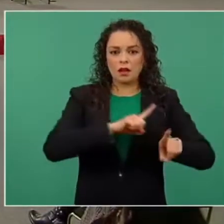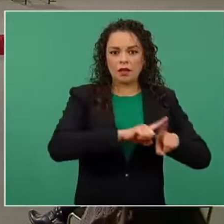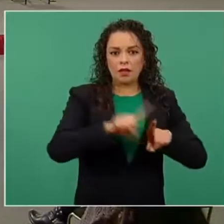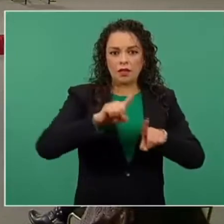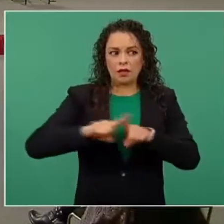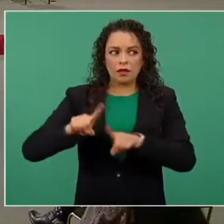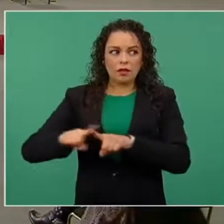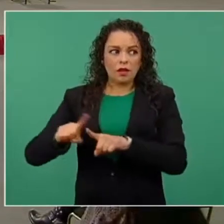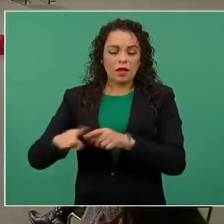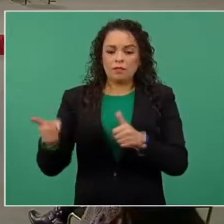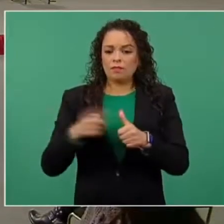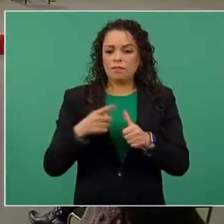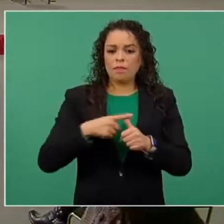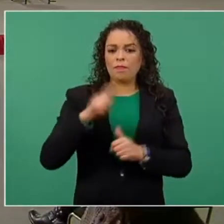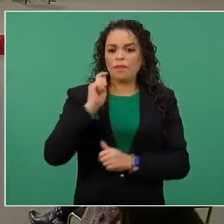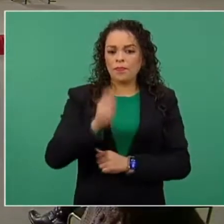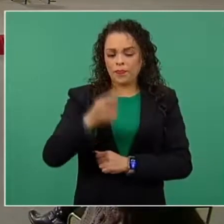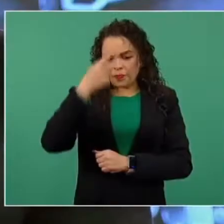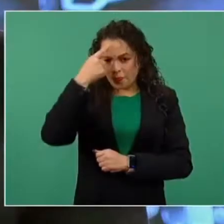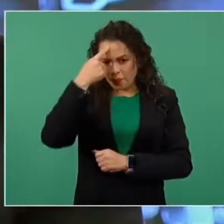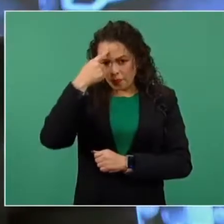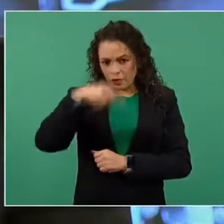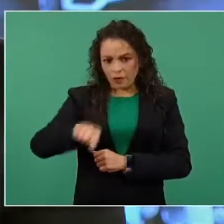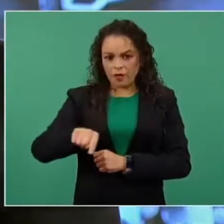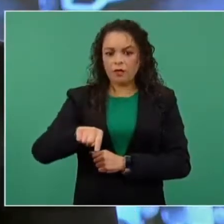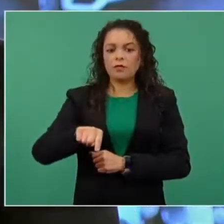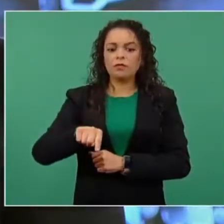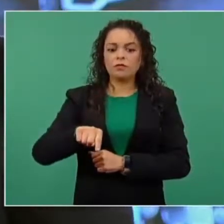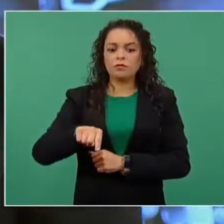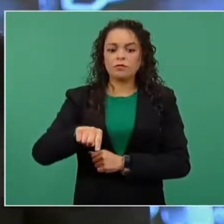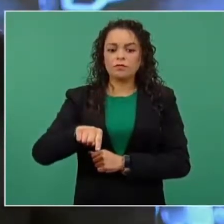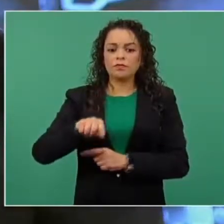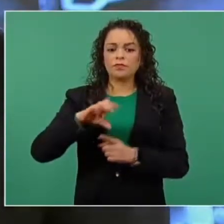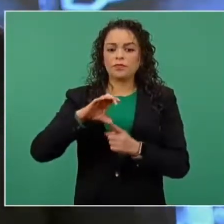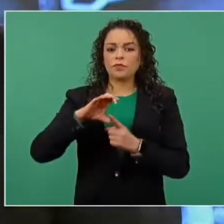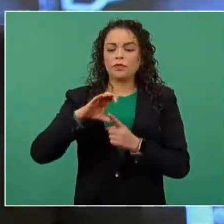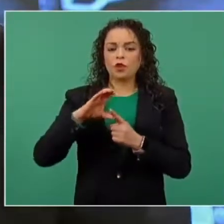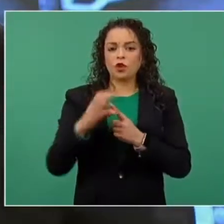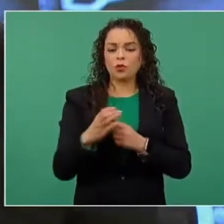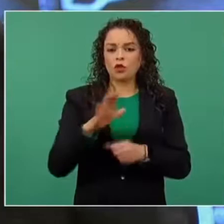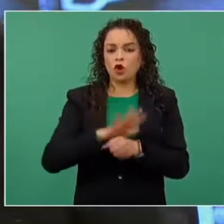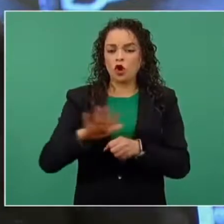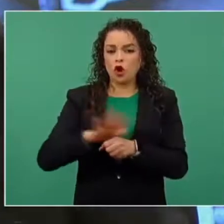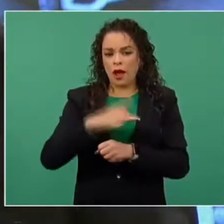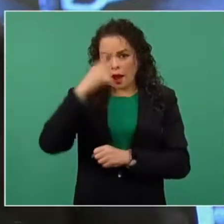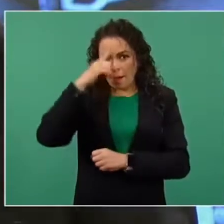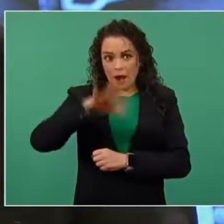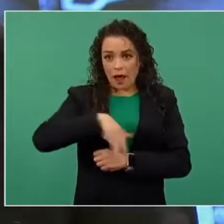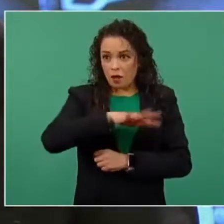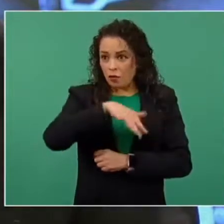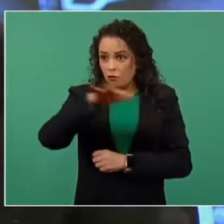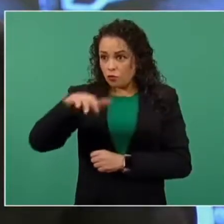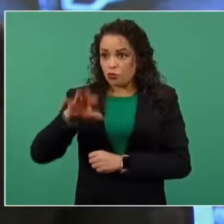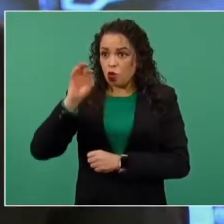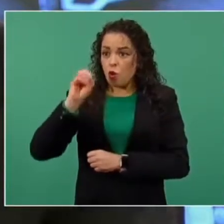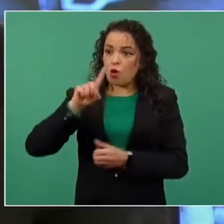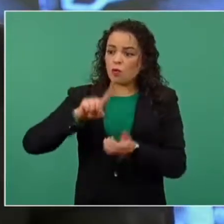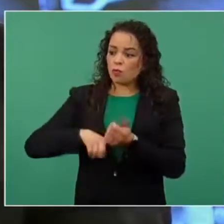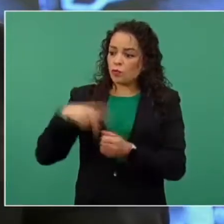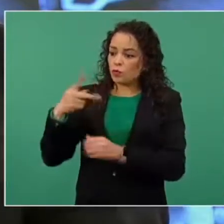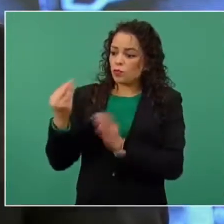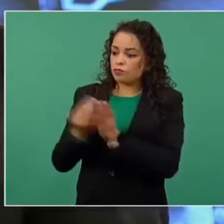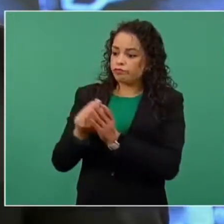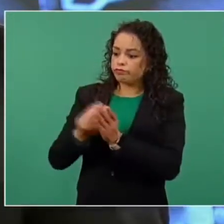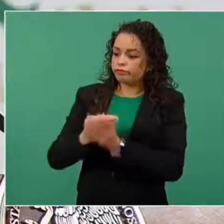todo lo que son los subsidios para el fortalecimiento de las comisiones locales de búsqueda y las capacidades forenses en las entidades de la República,